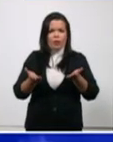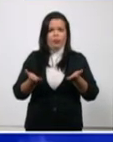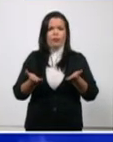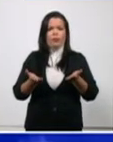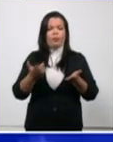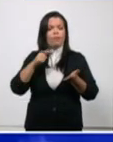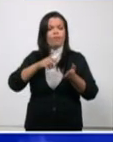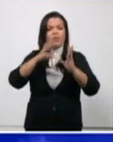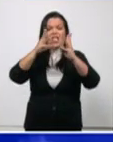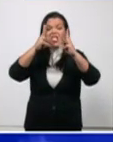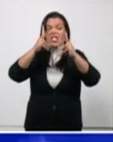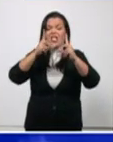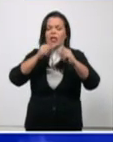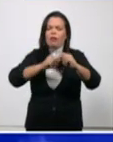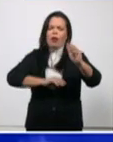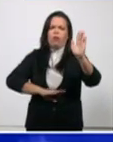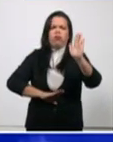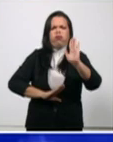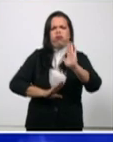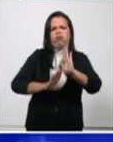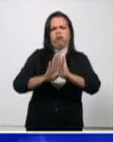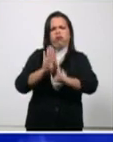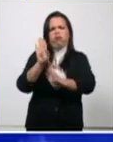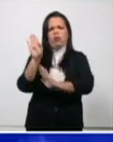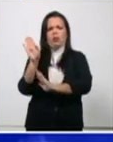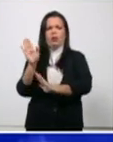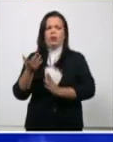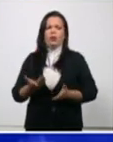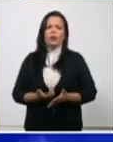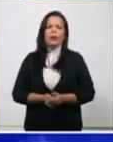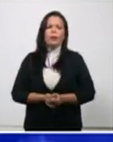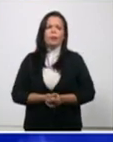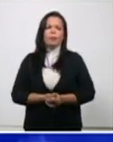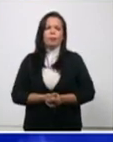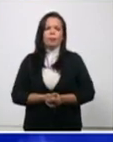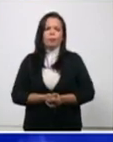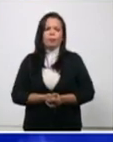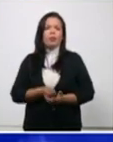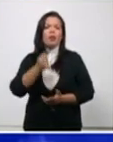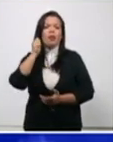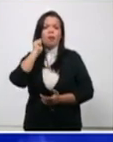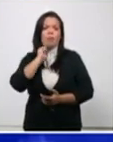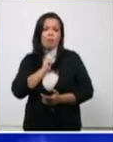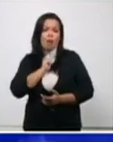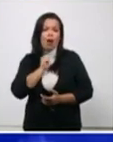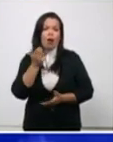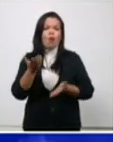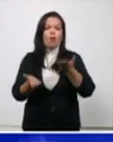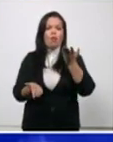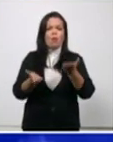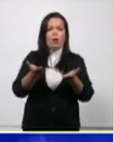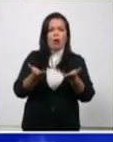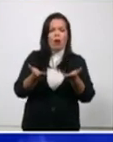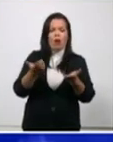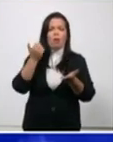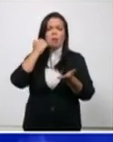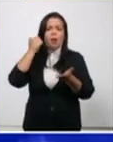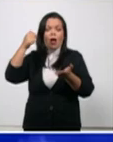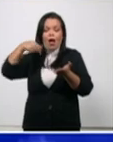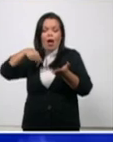muy superior a lo que tuvimos al 50 a mitad del mes anterior ya con 9.003